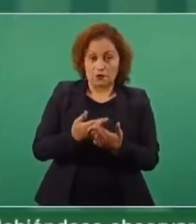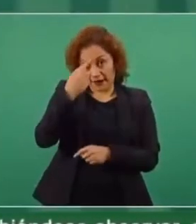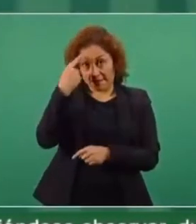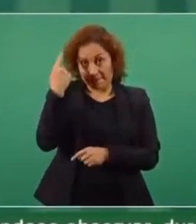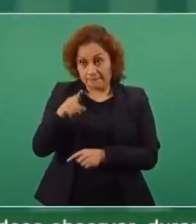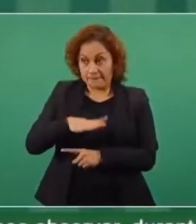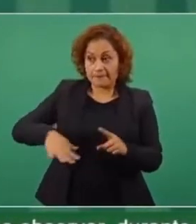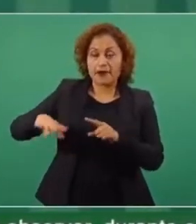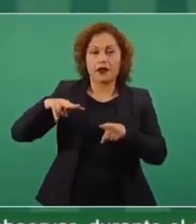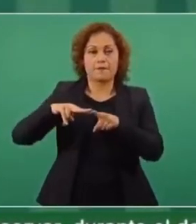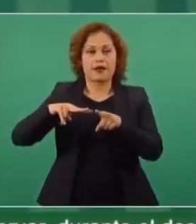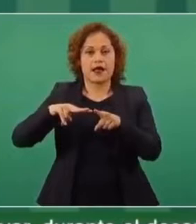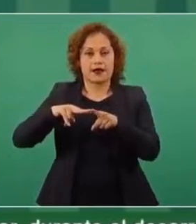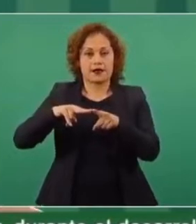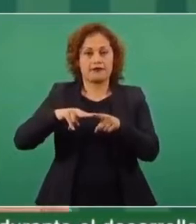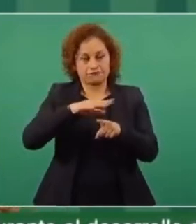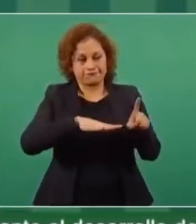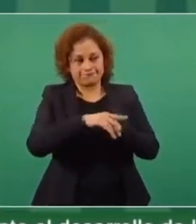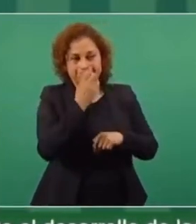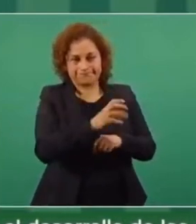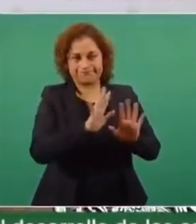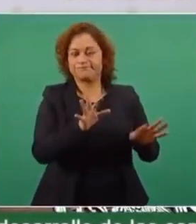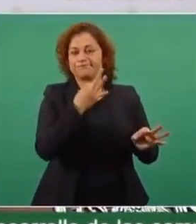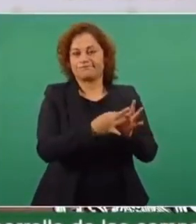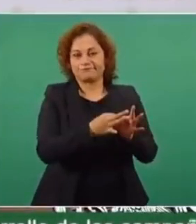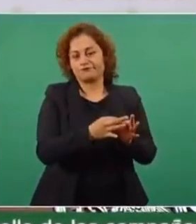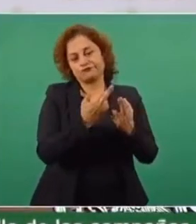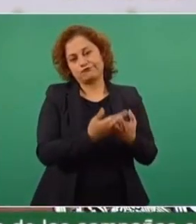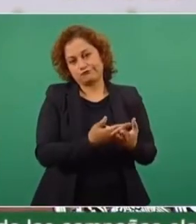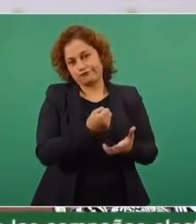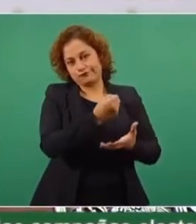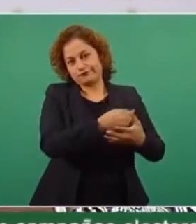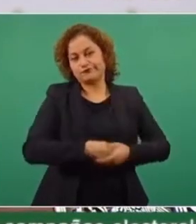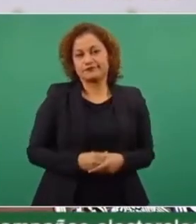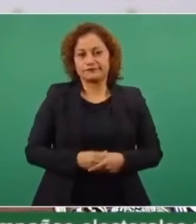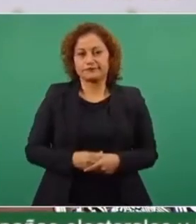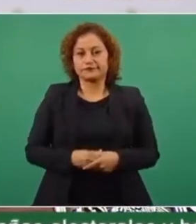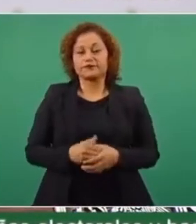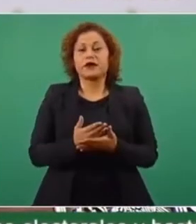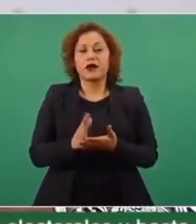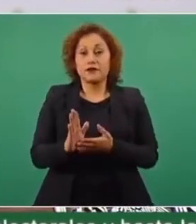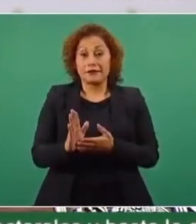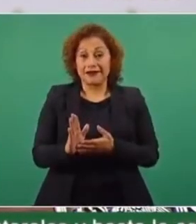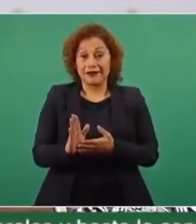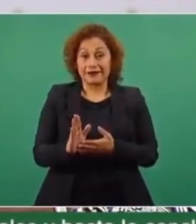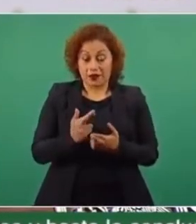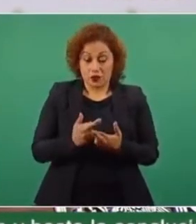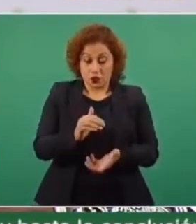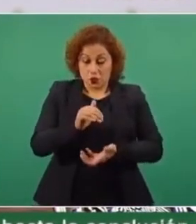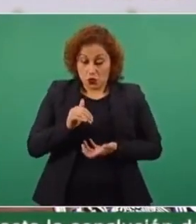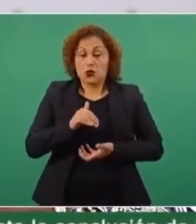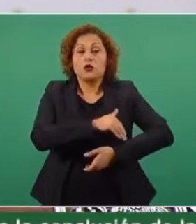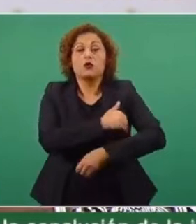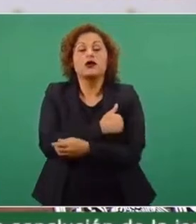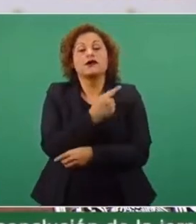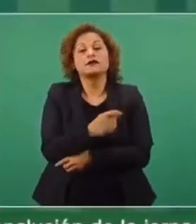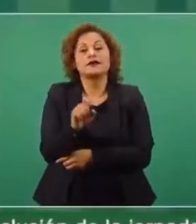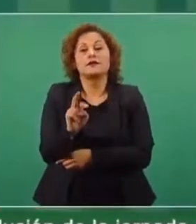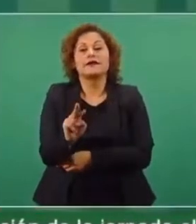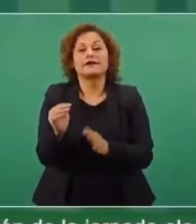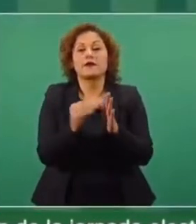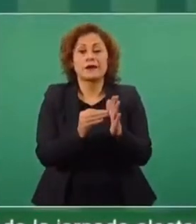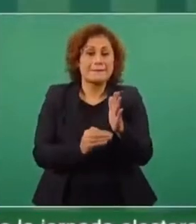Vamos a tener un ahorro de 125 mil millones de pesos, casi